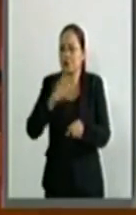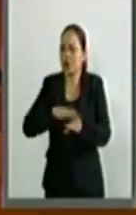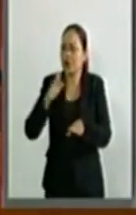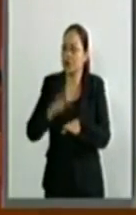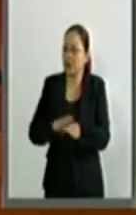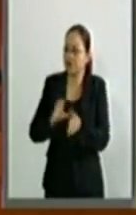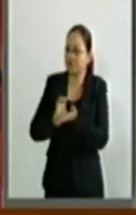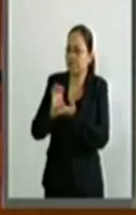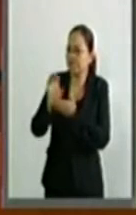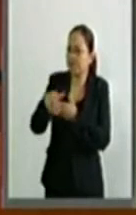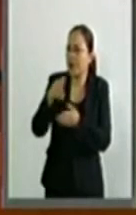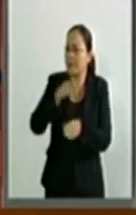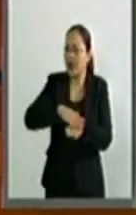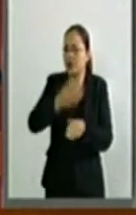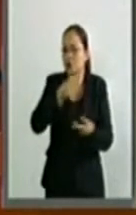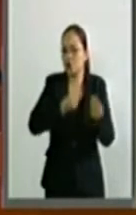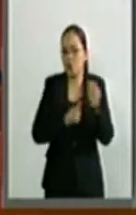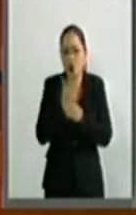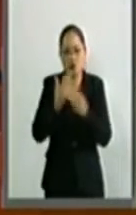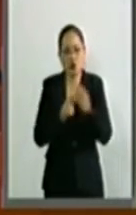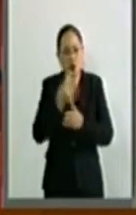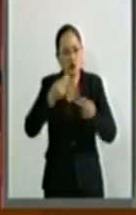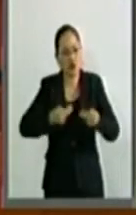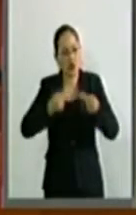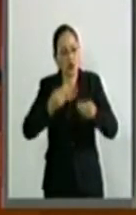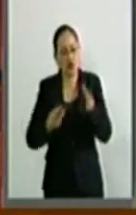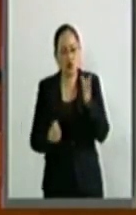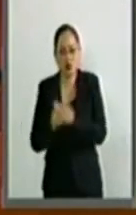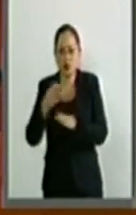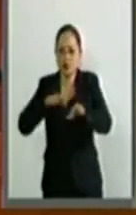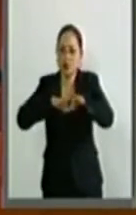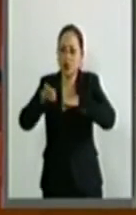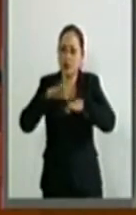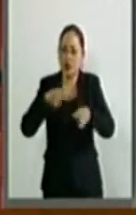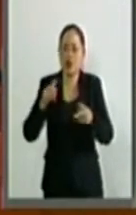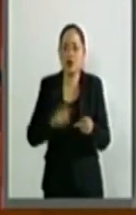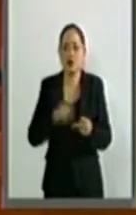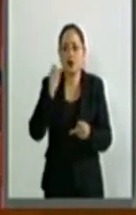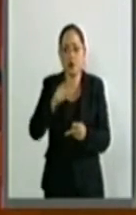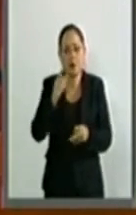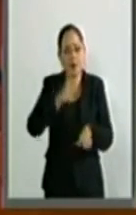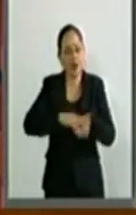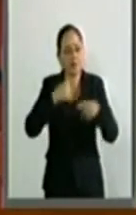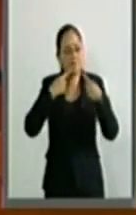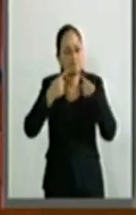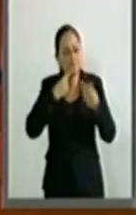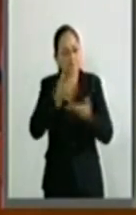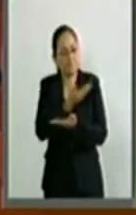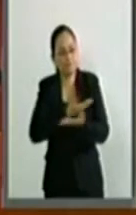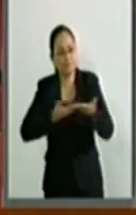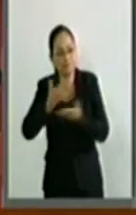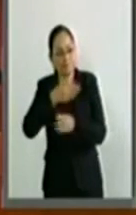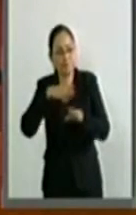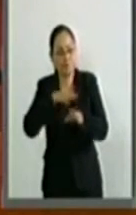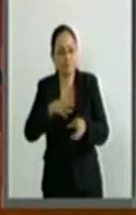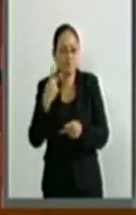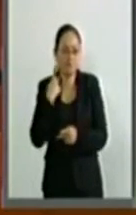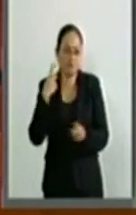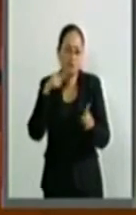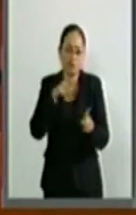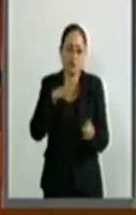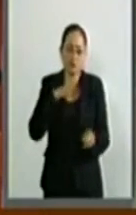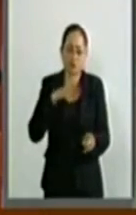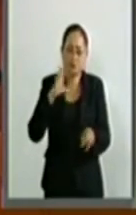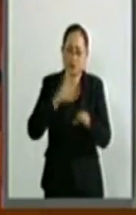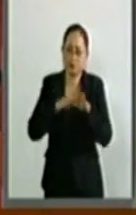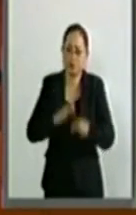inversiones, generación de nuevos empleos y un nivel de diálogo político donde los principales